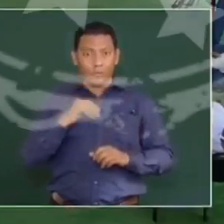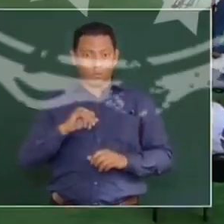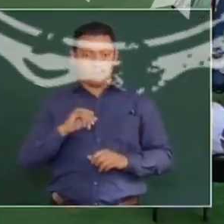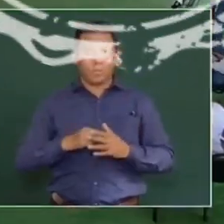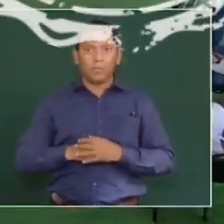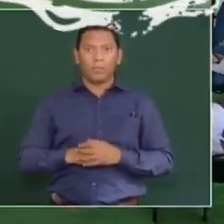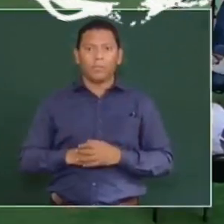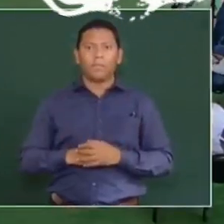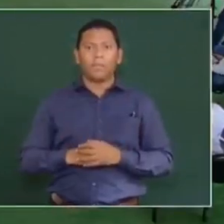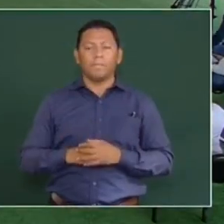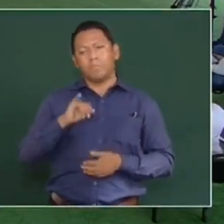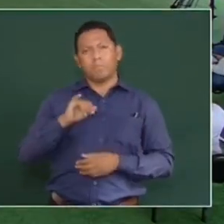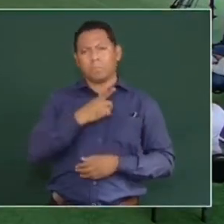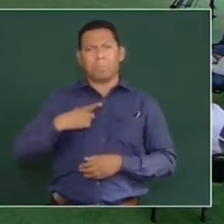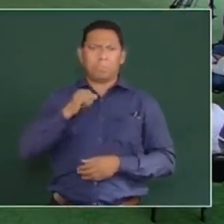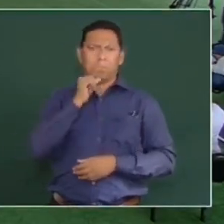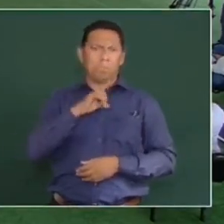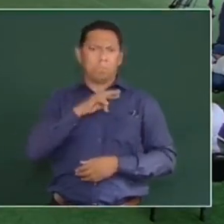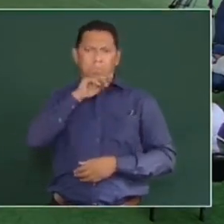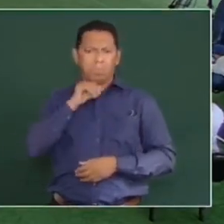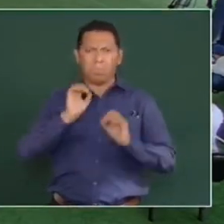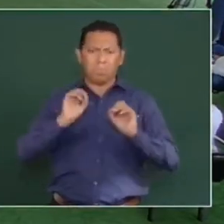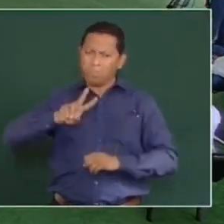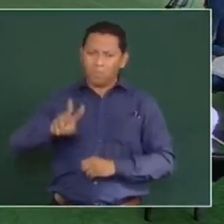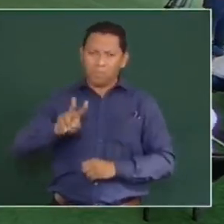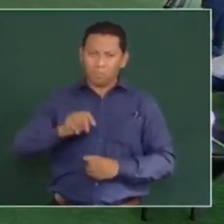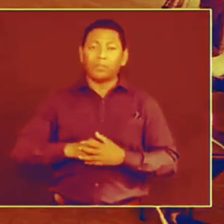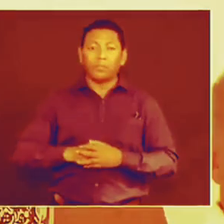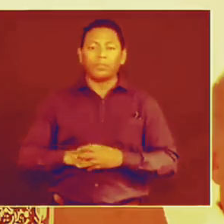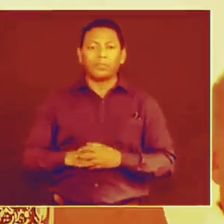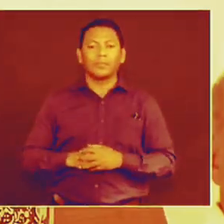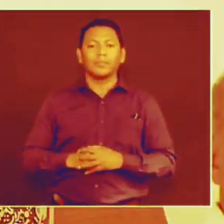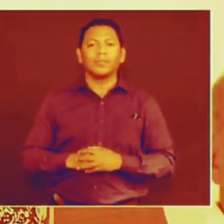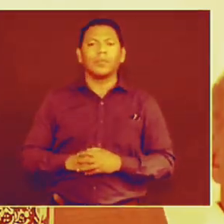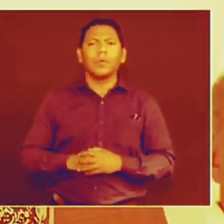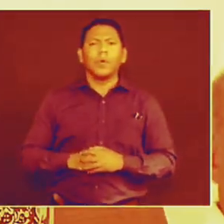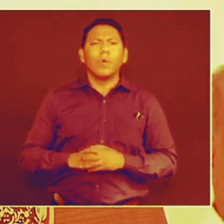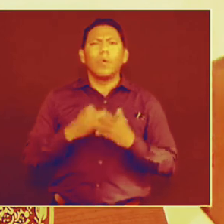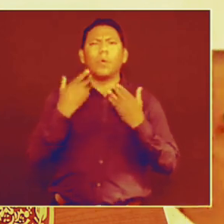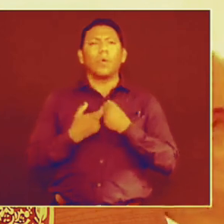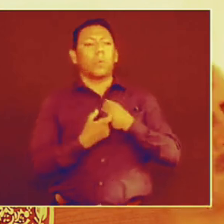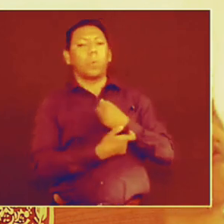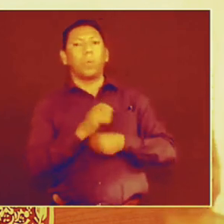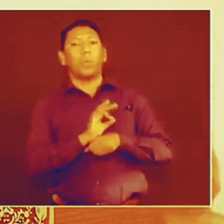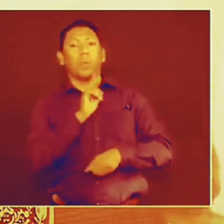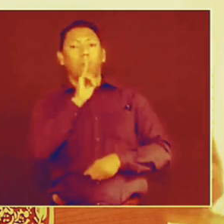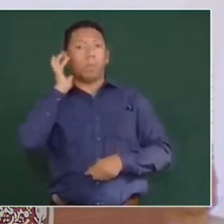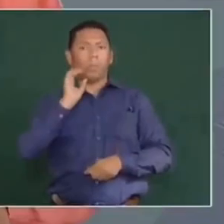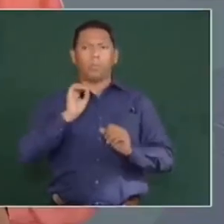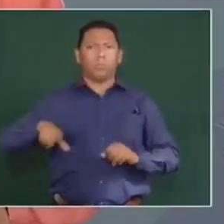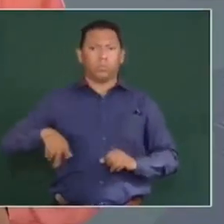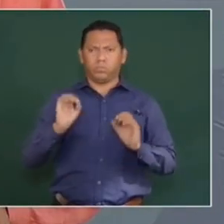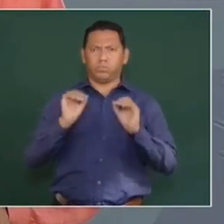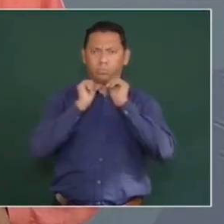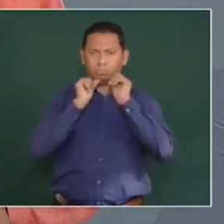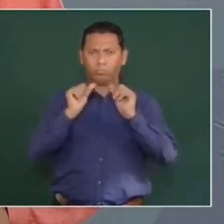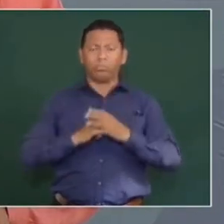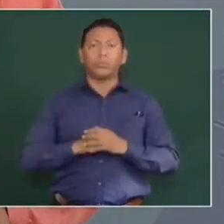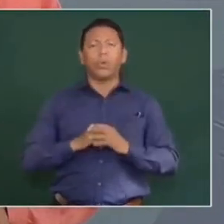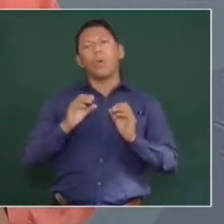Sí, es que el que nada debe, nada teme. Y la verdad, no hay corrupción en el gobierno. Para